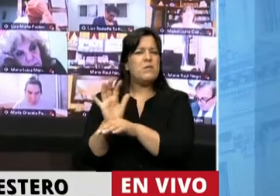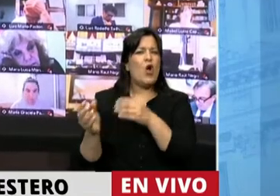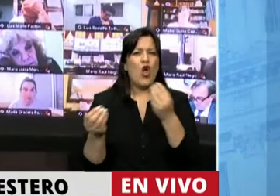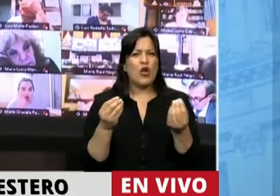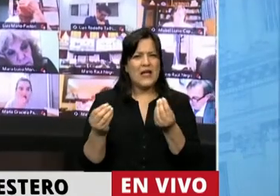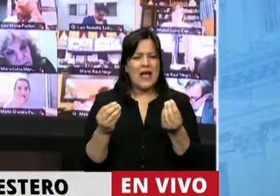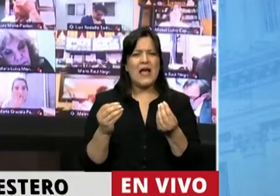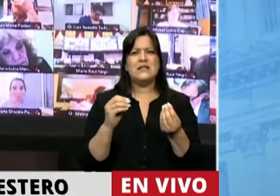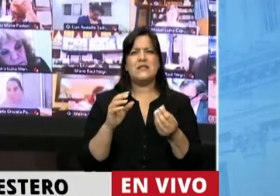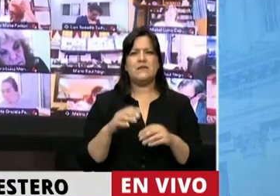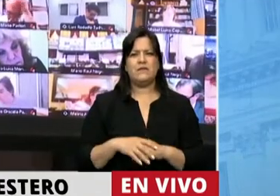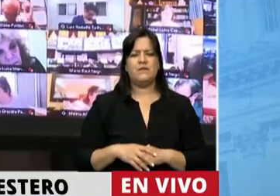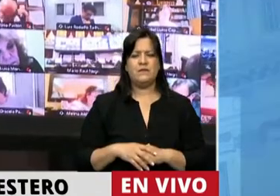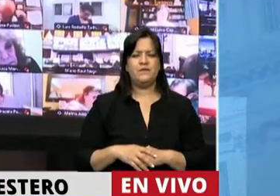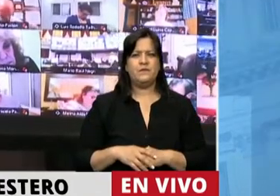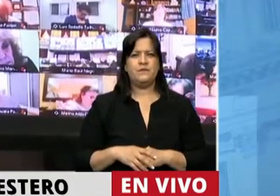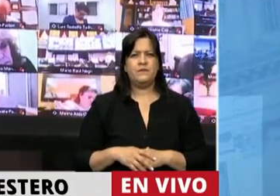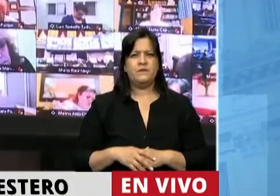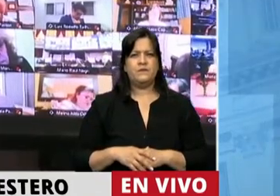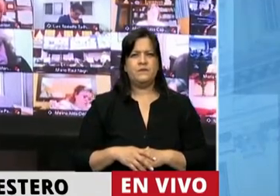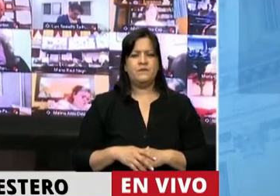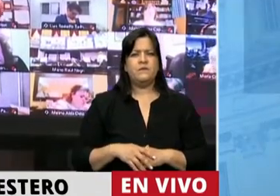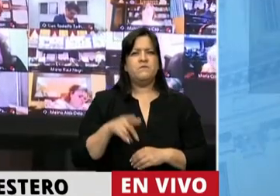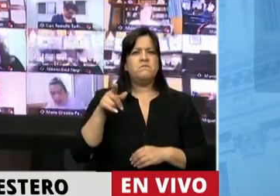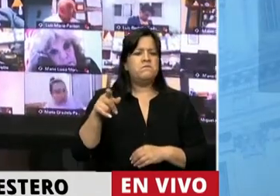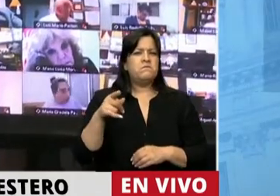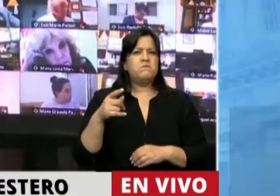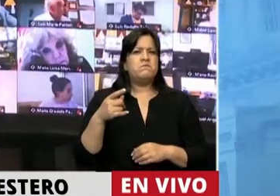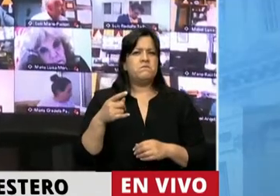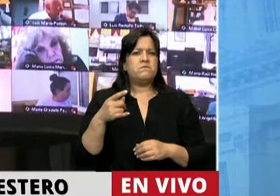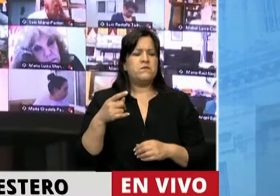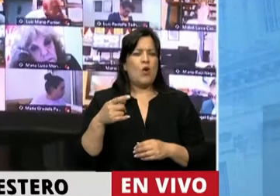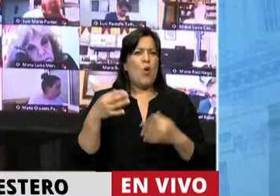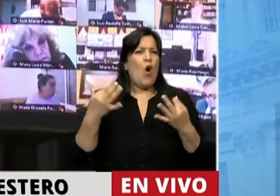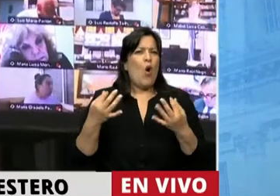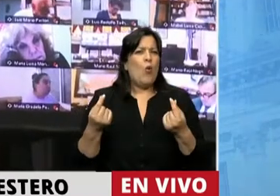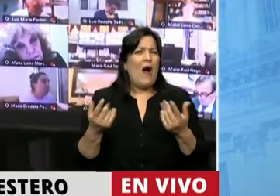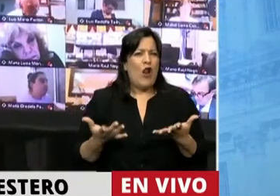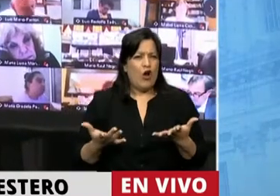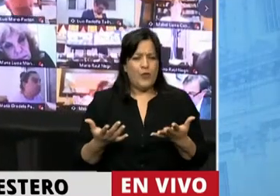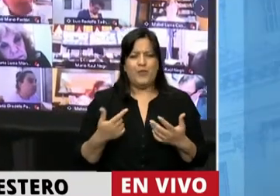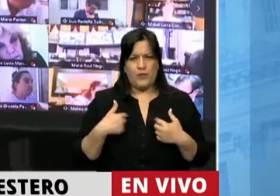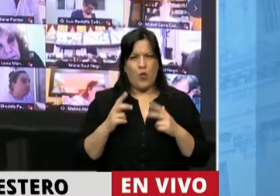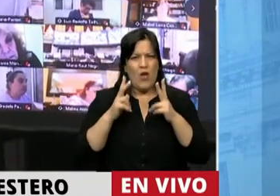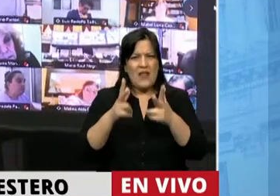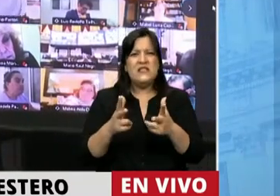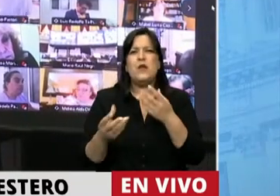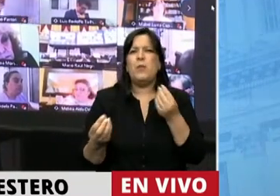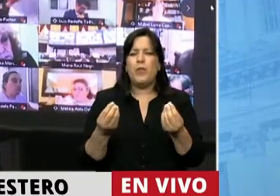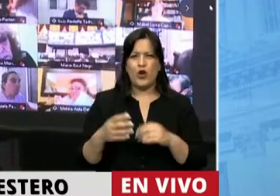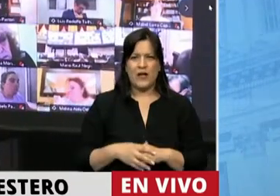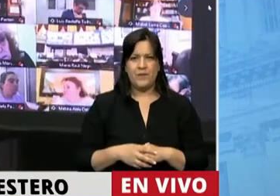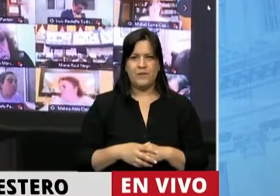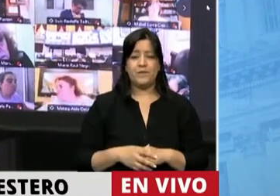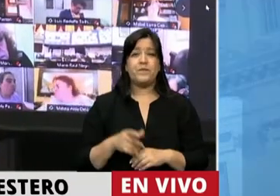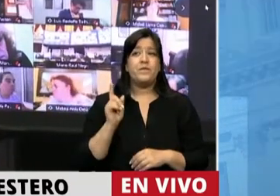esta cuestión era solamente simbólica y alguien le dio el verdadero valor. Y aquí le voy a dar la razón. En